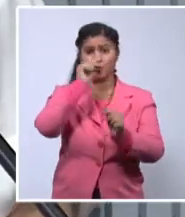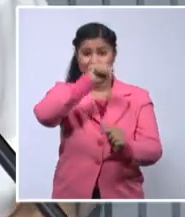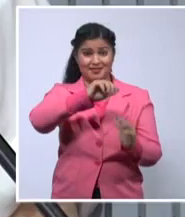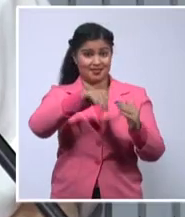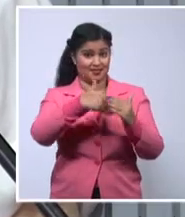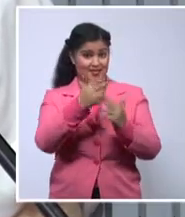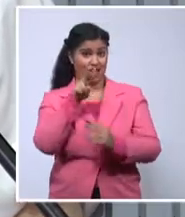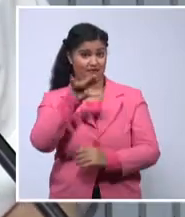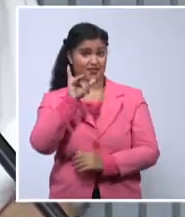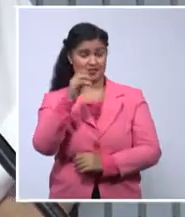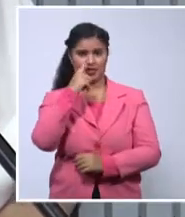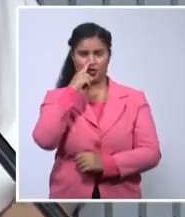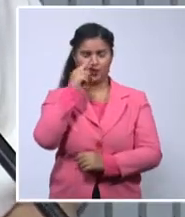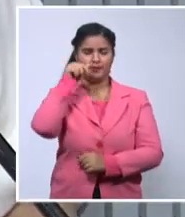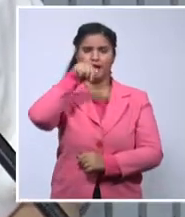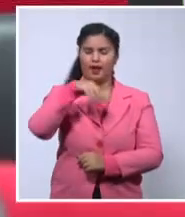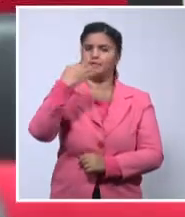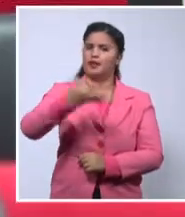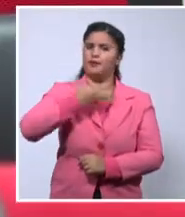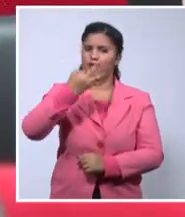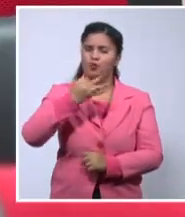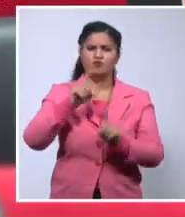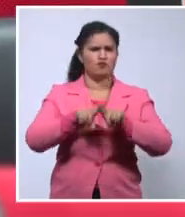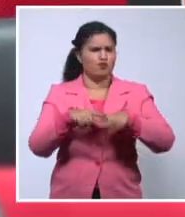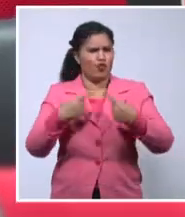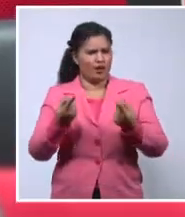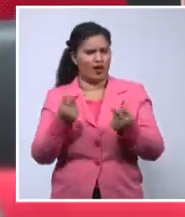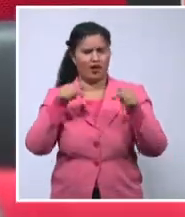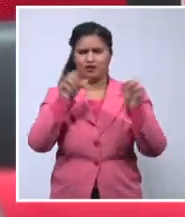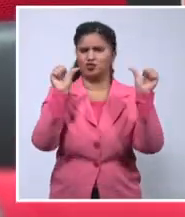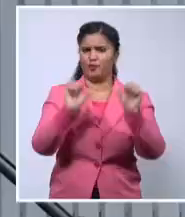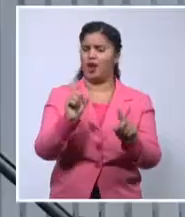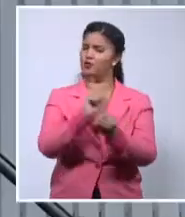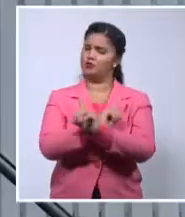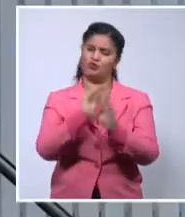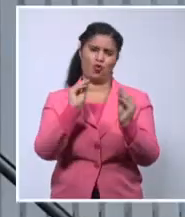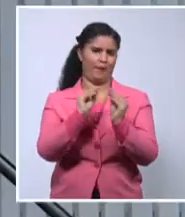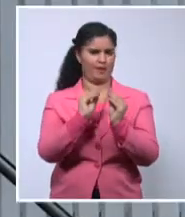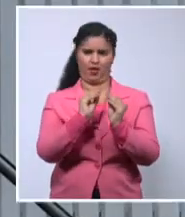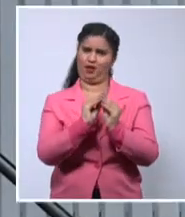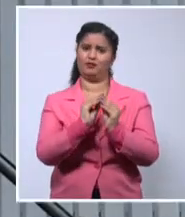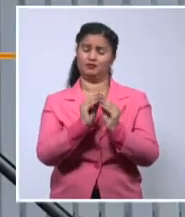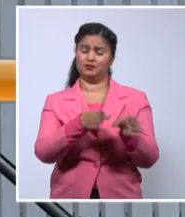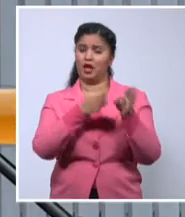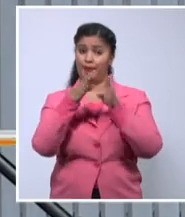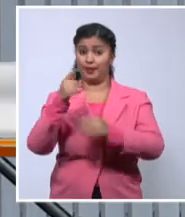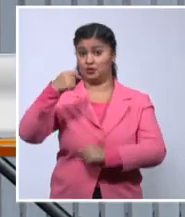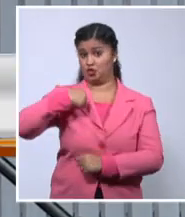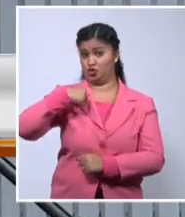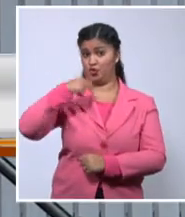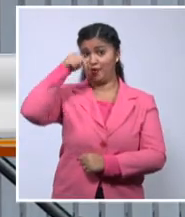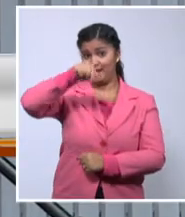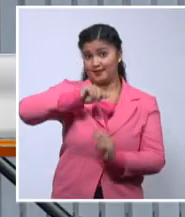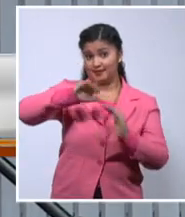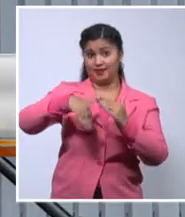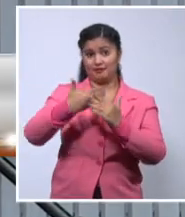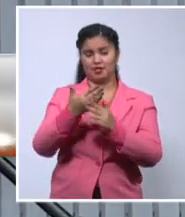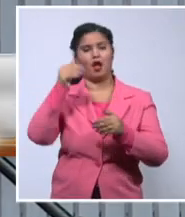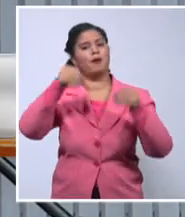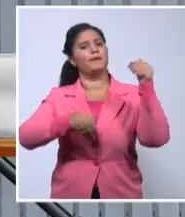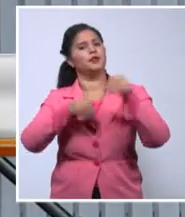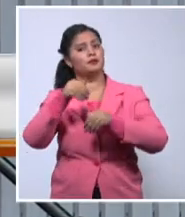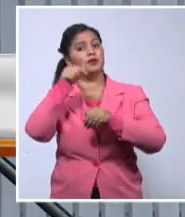un camino para construir una Cuba mejor, fueron parte importante de la agenda del día. Estuve el 27 de noviembre y soy parte de los 30